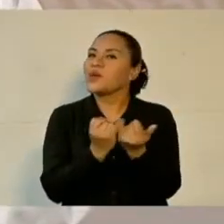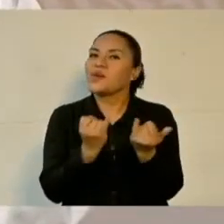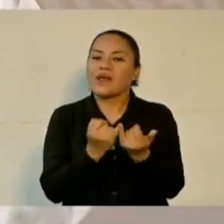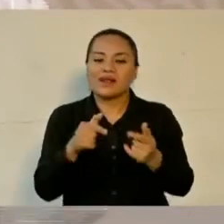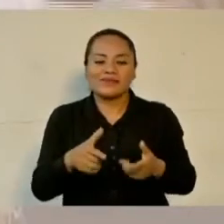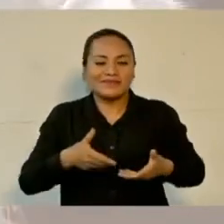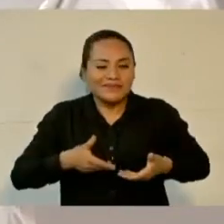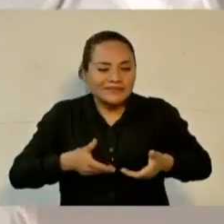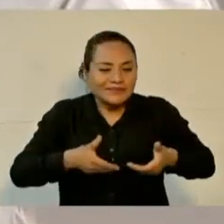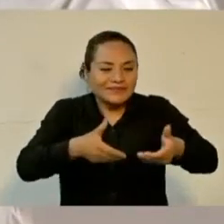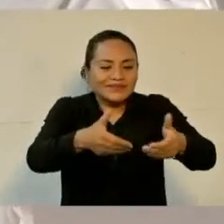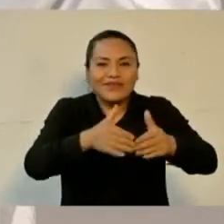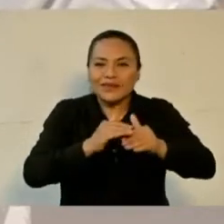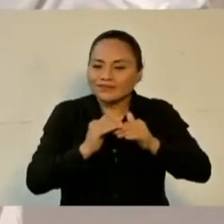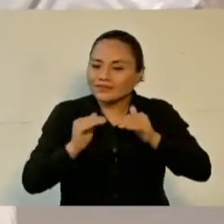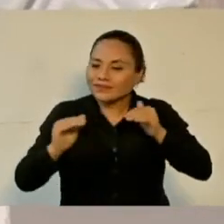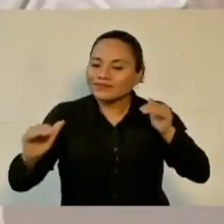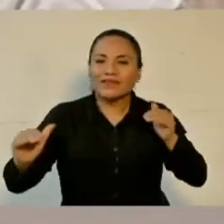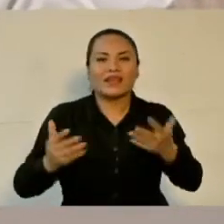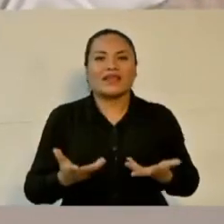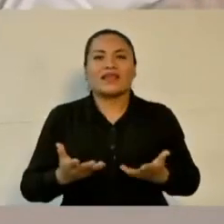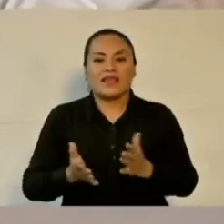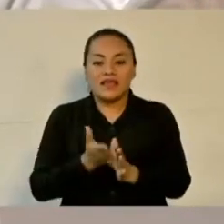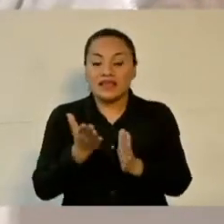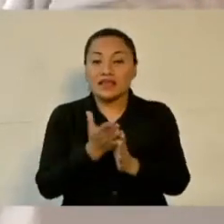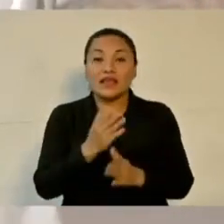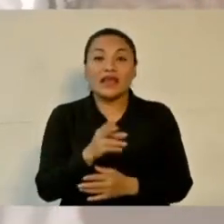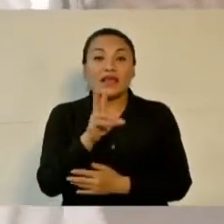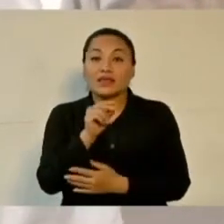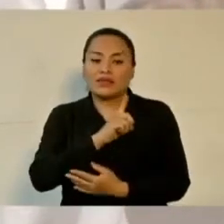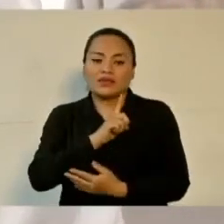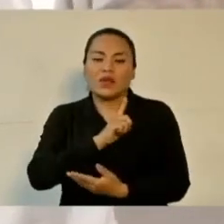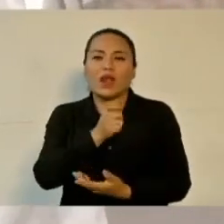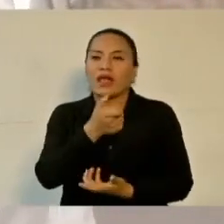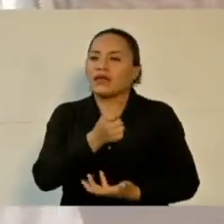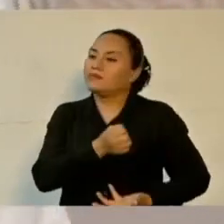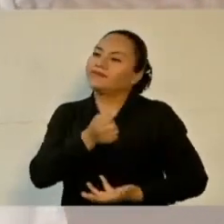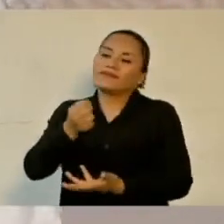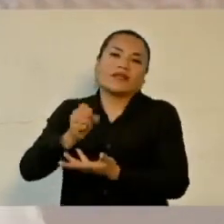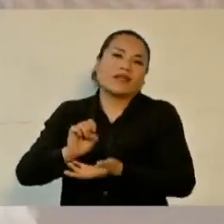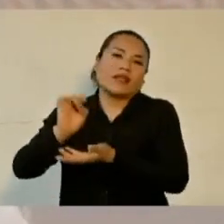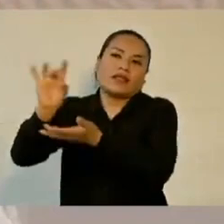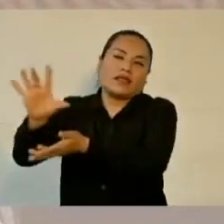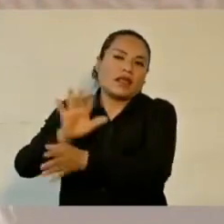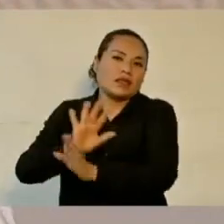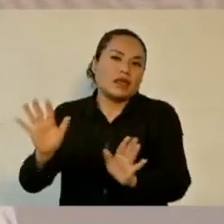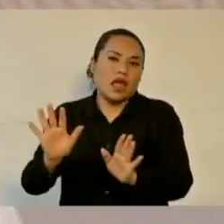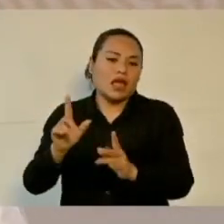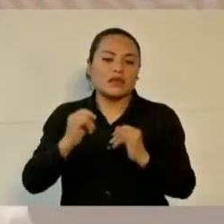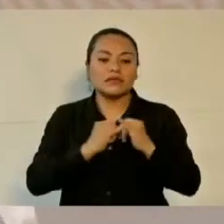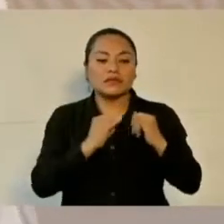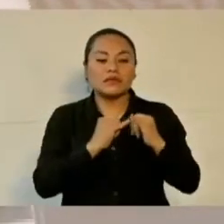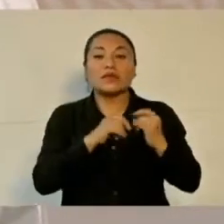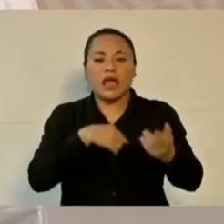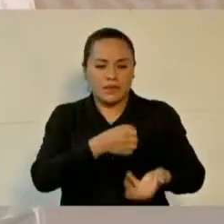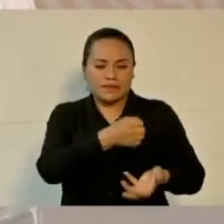Ya no es enviar los recursos a través de instituciones